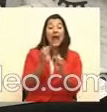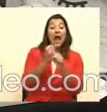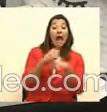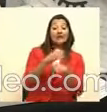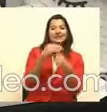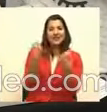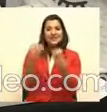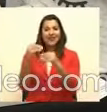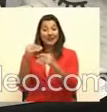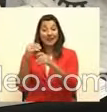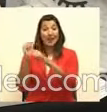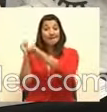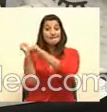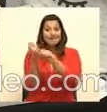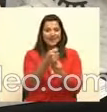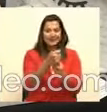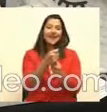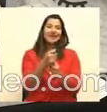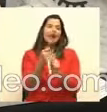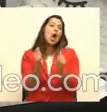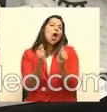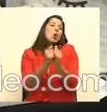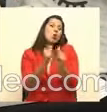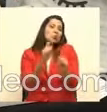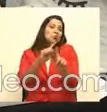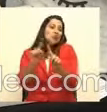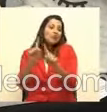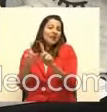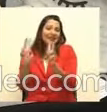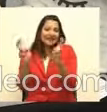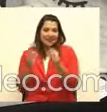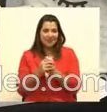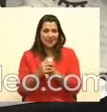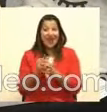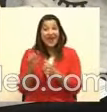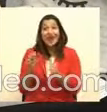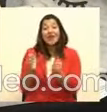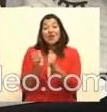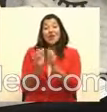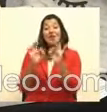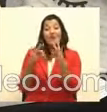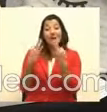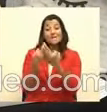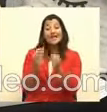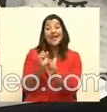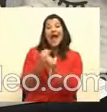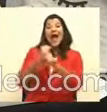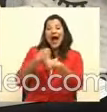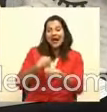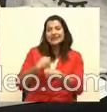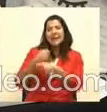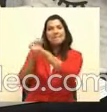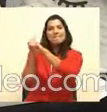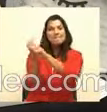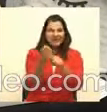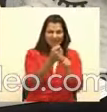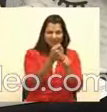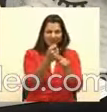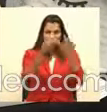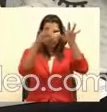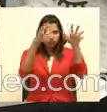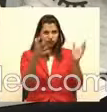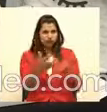temáticas, en donde junto con la familia realiza las diferentes etapas de la confección de manera, con mucha